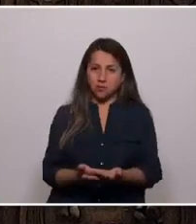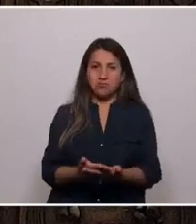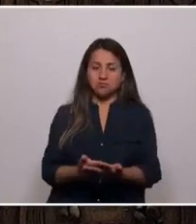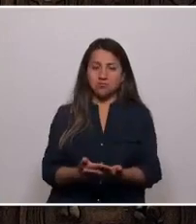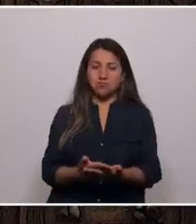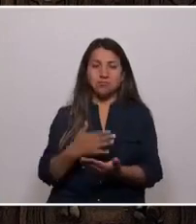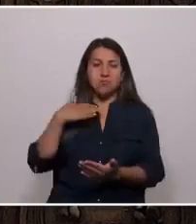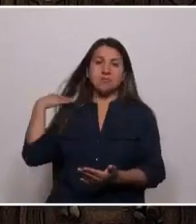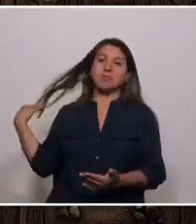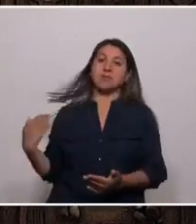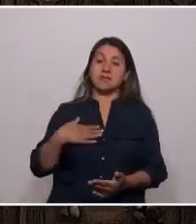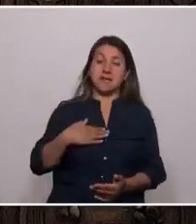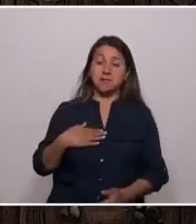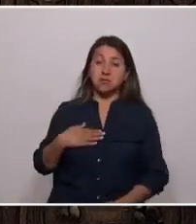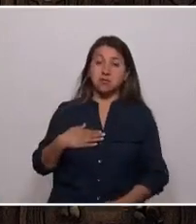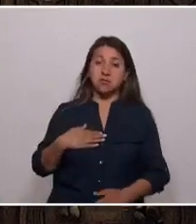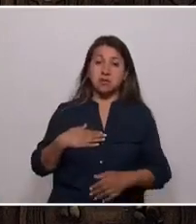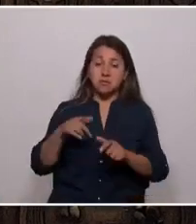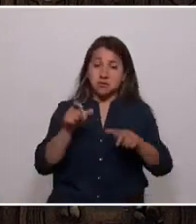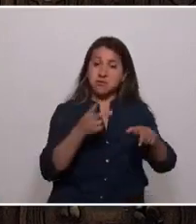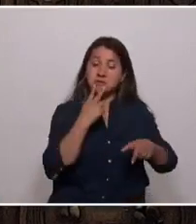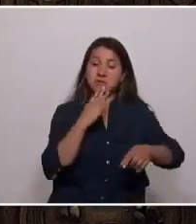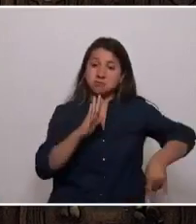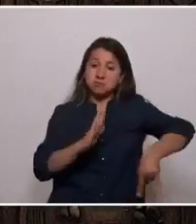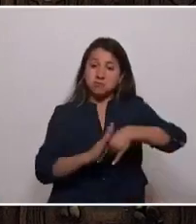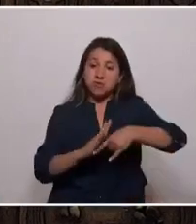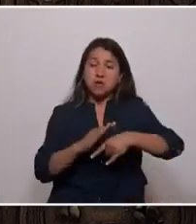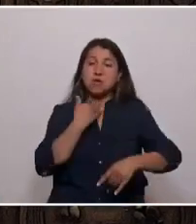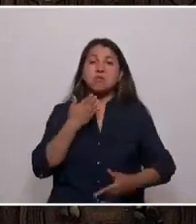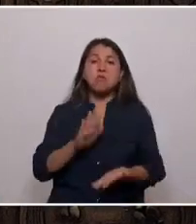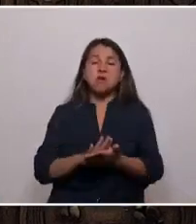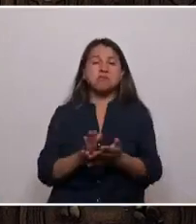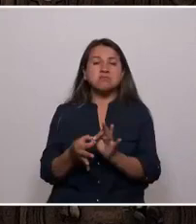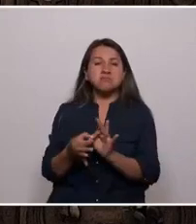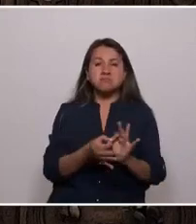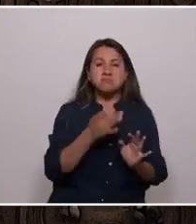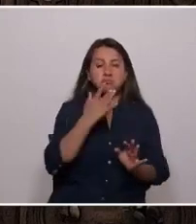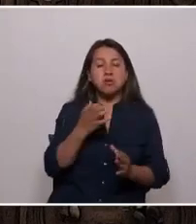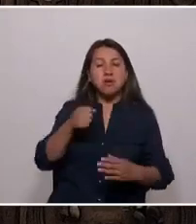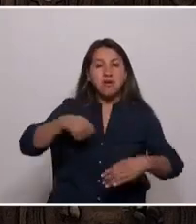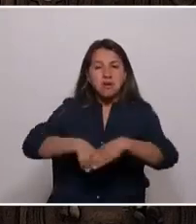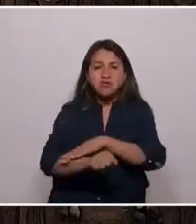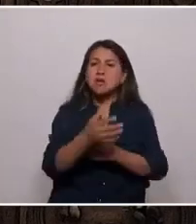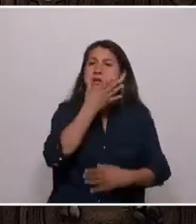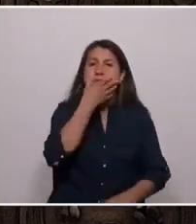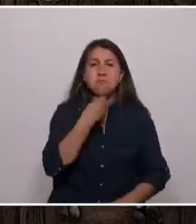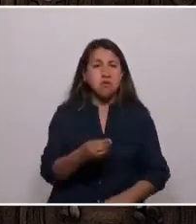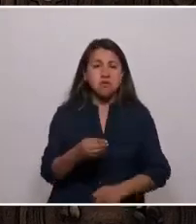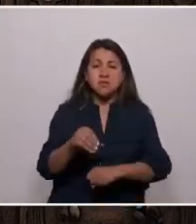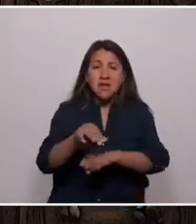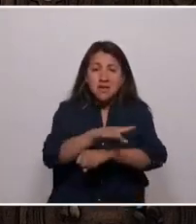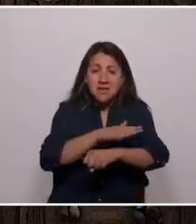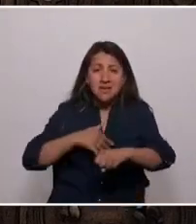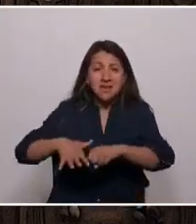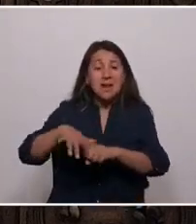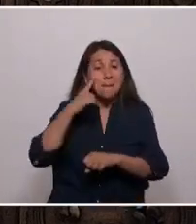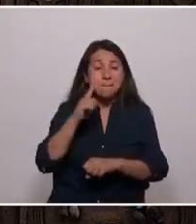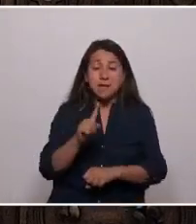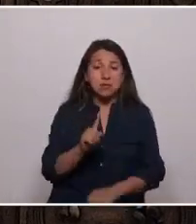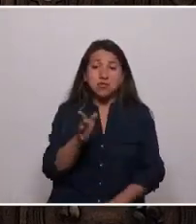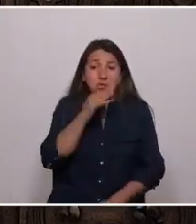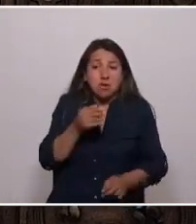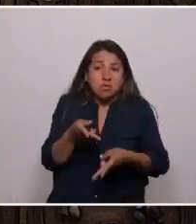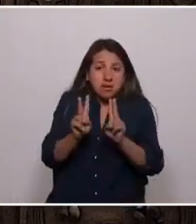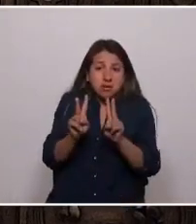No queremos que nuestros chilotes mueran por el solo hecho de haber nacido en un hermoso archipiélago, pero sin gozar de los